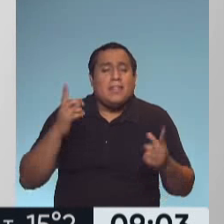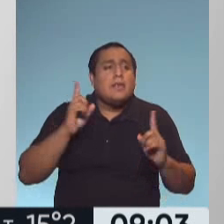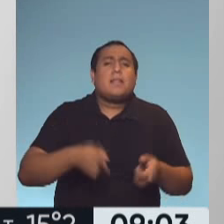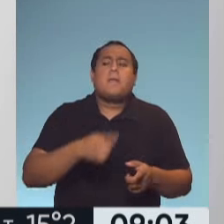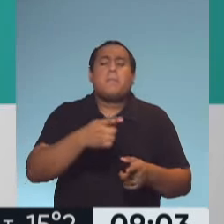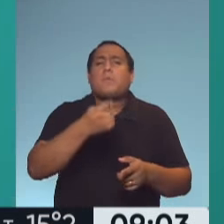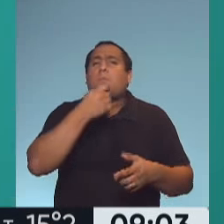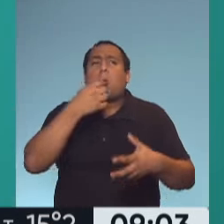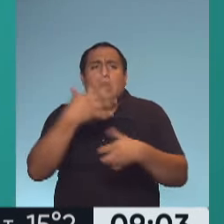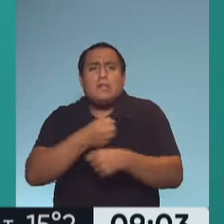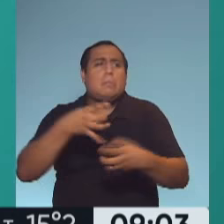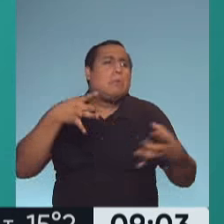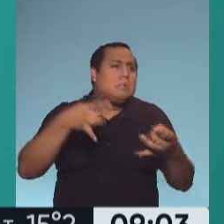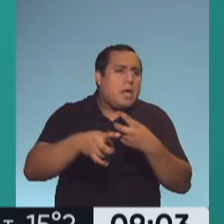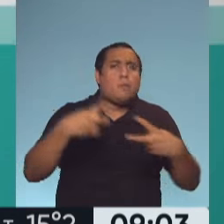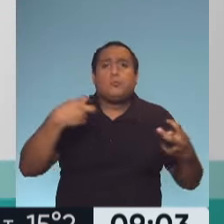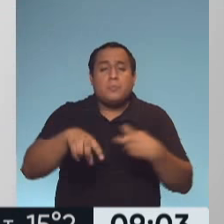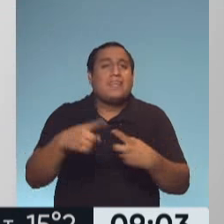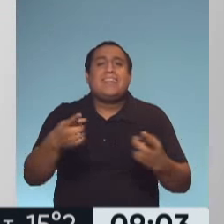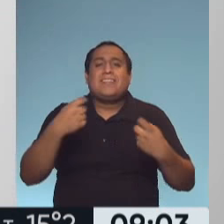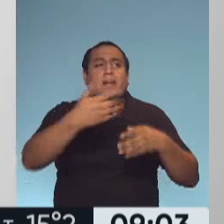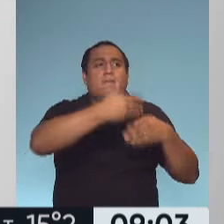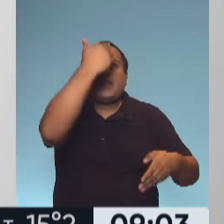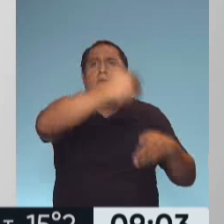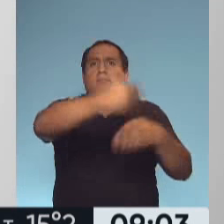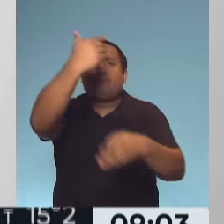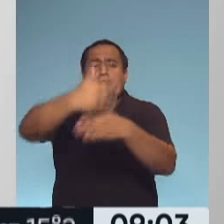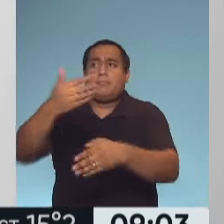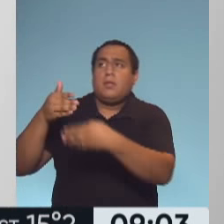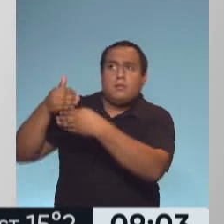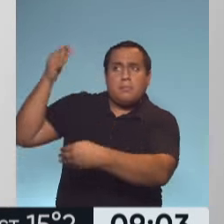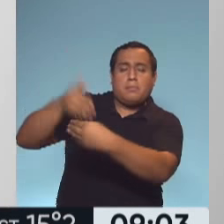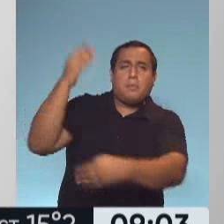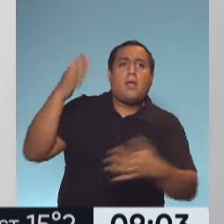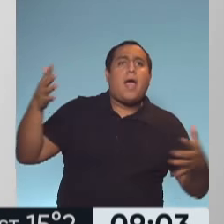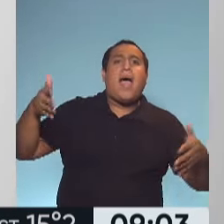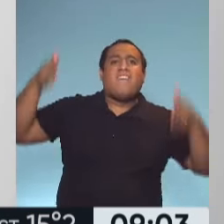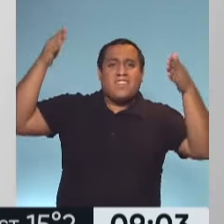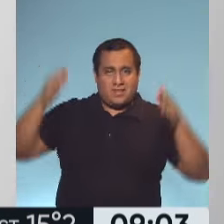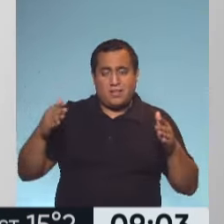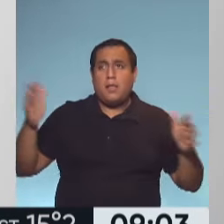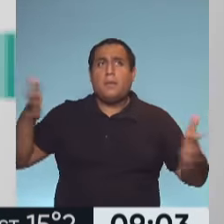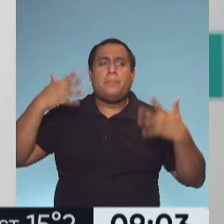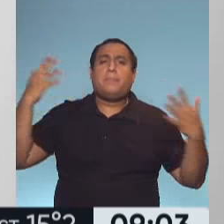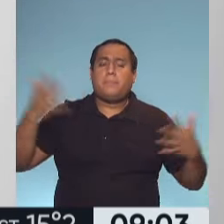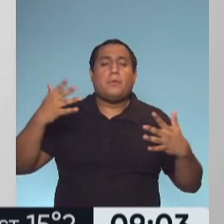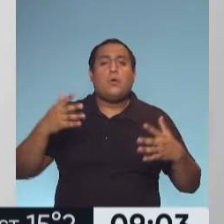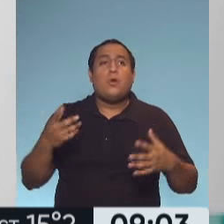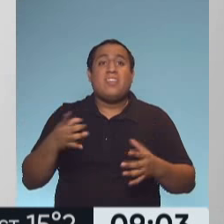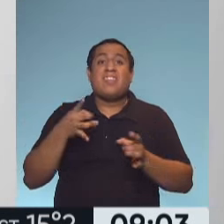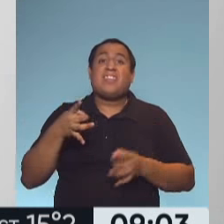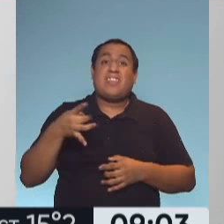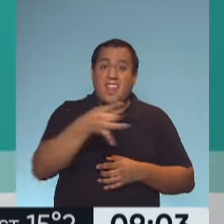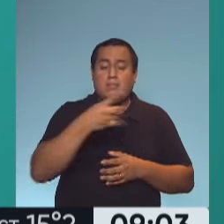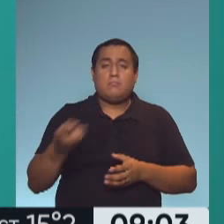público garantizarse que se ventile, que veamos que las ventanillas de ambos lados de los colectivos estén abiertas, tratar de subir un vagón y ver si